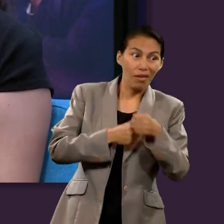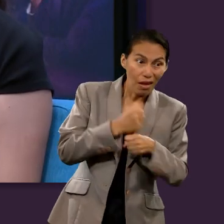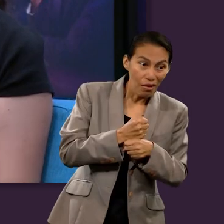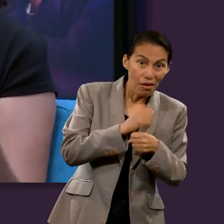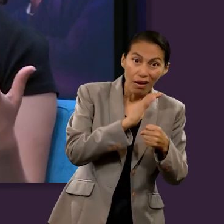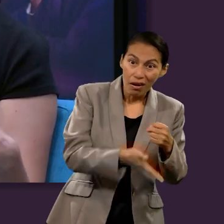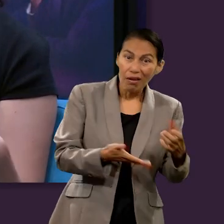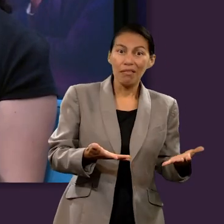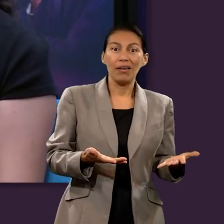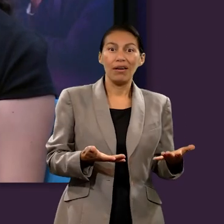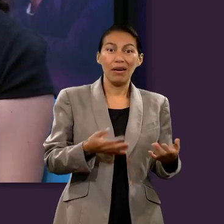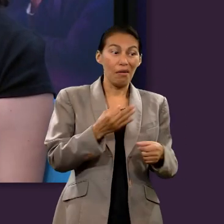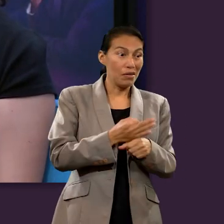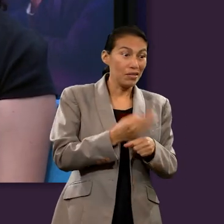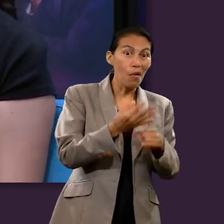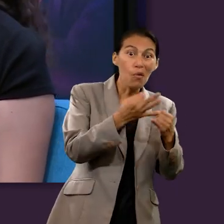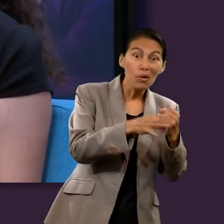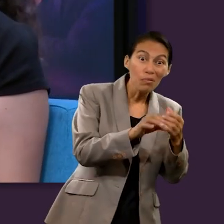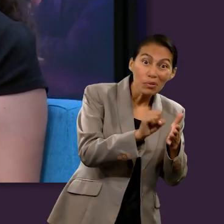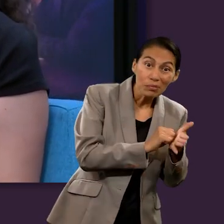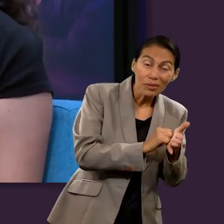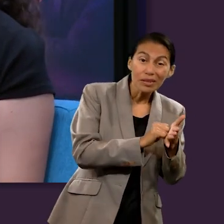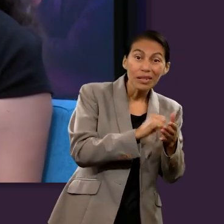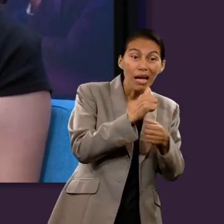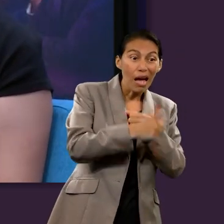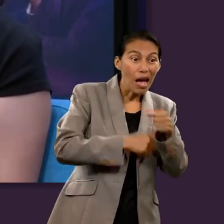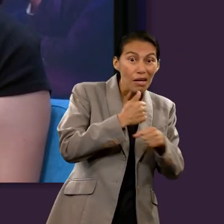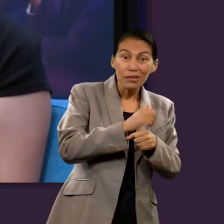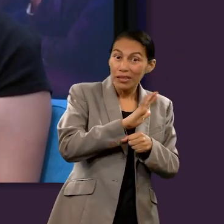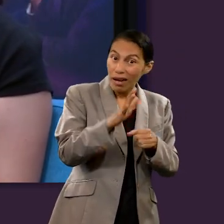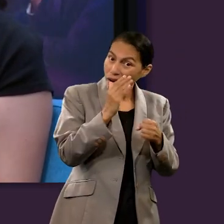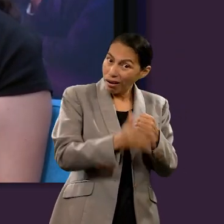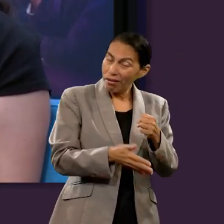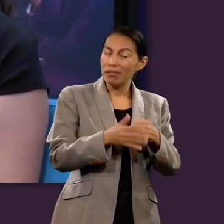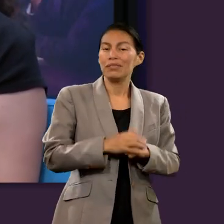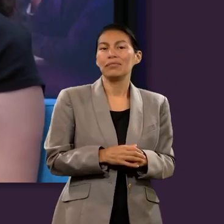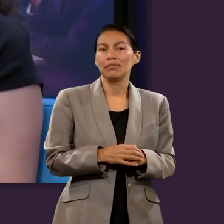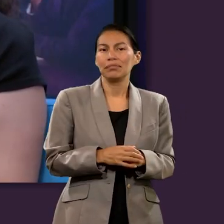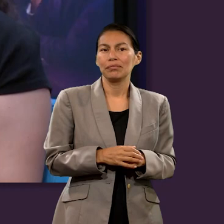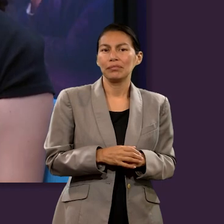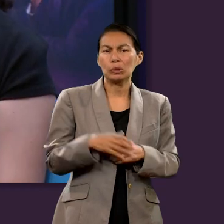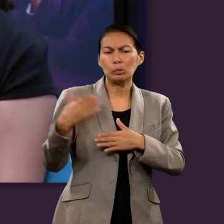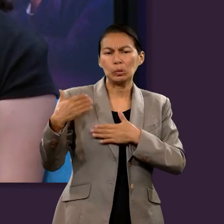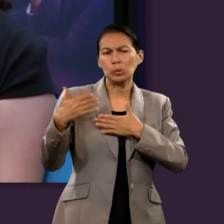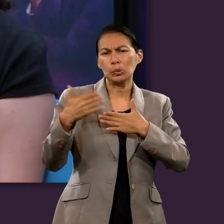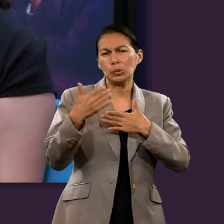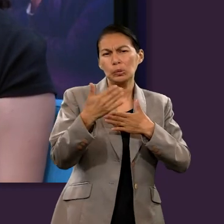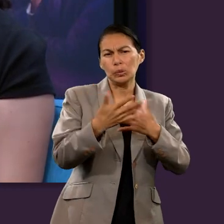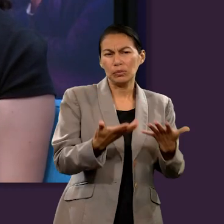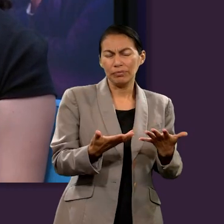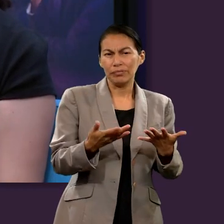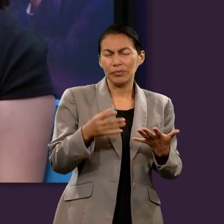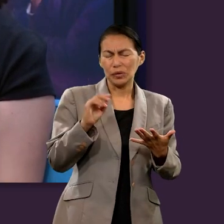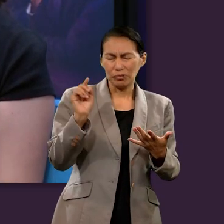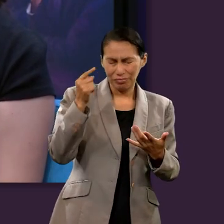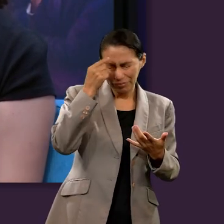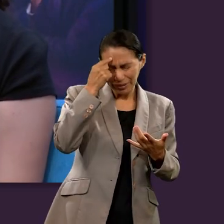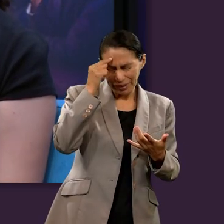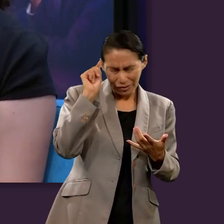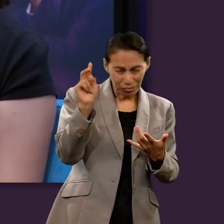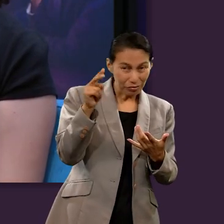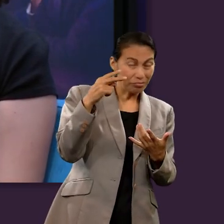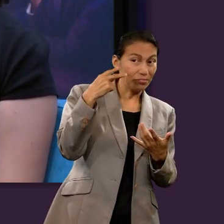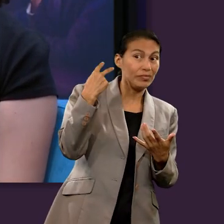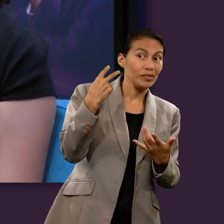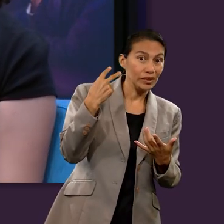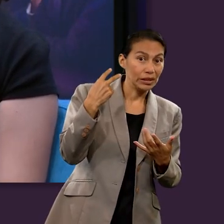cuando nos damos cuenta ya se acaba el año ya ahorita estamos en los últimos meses del año y